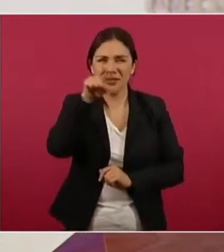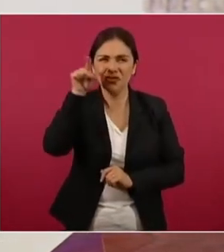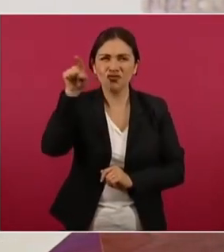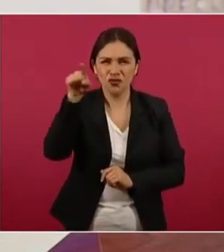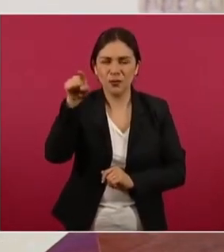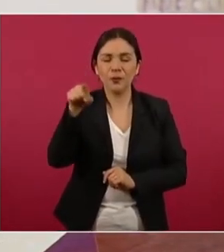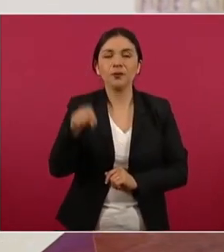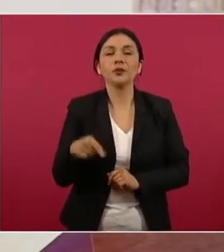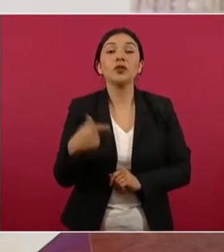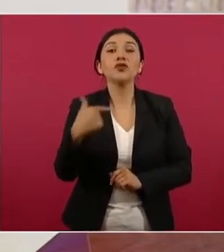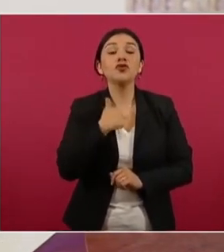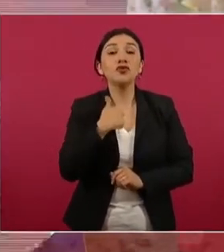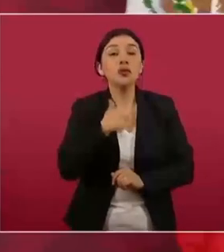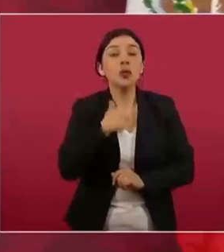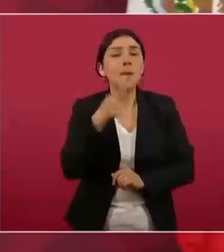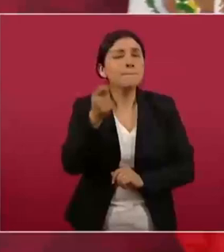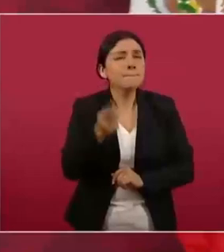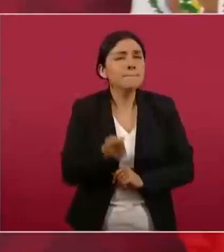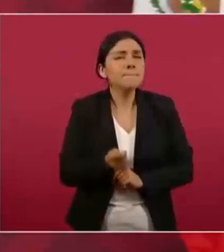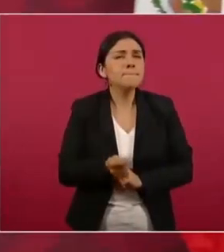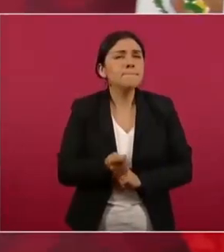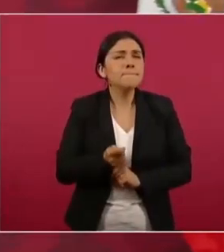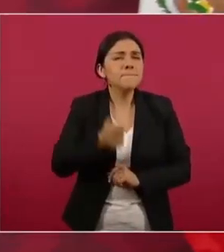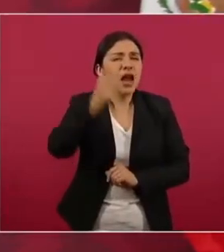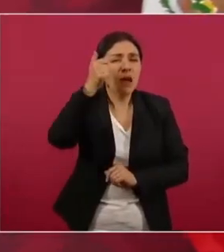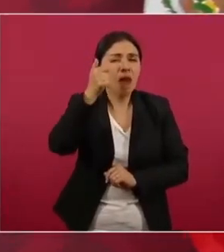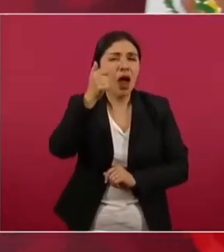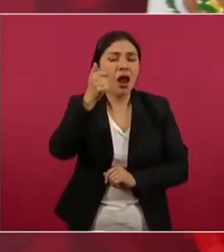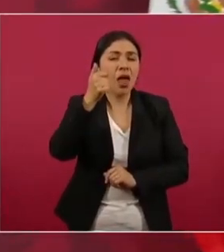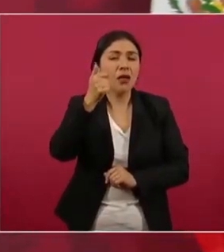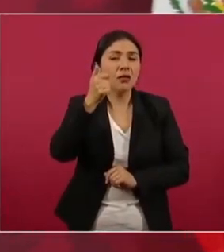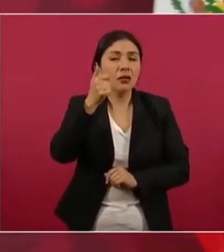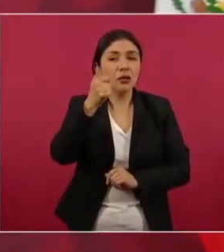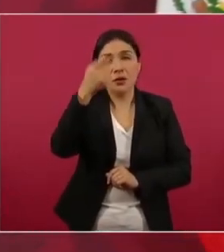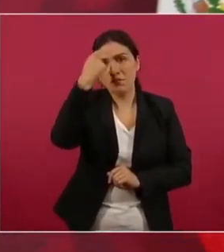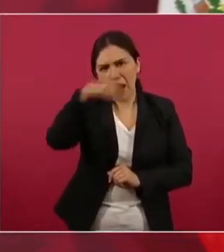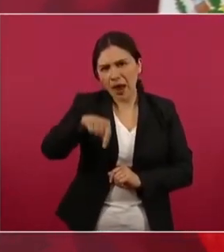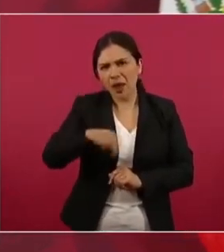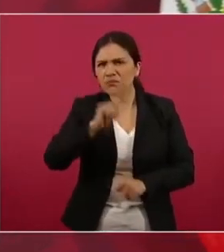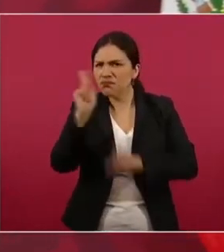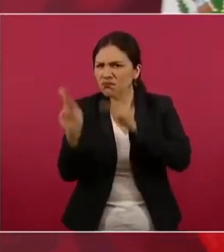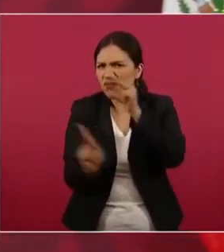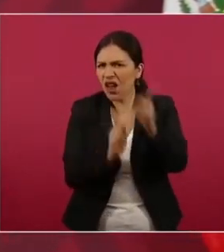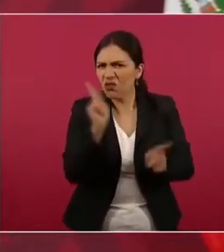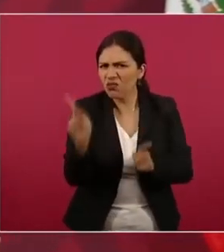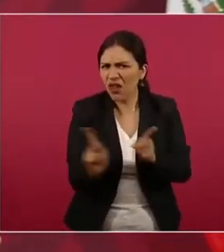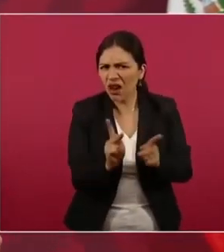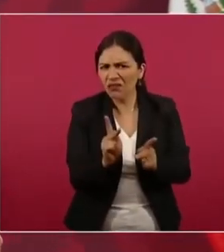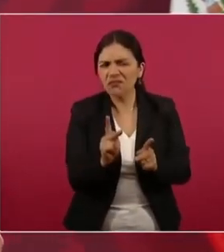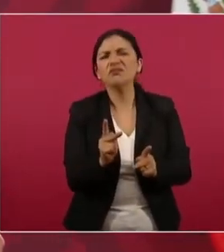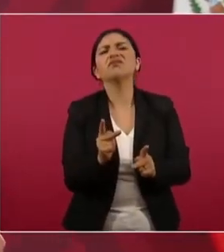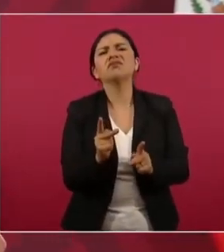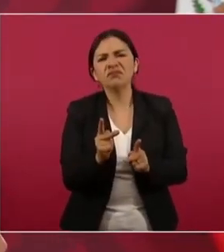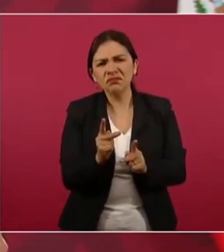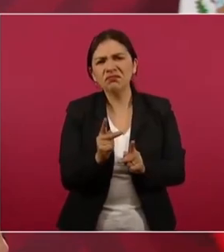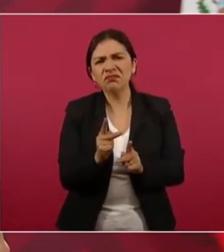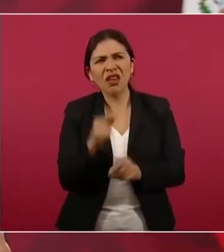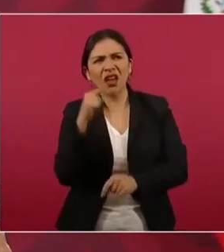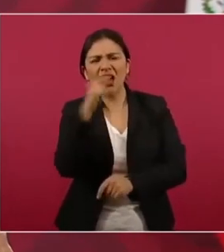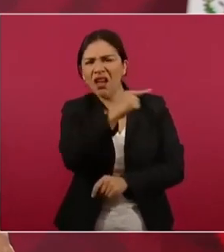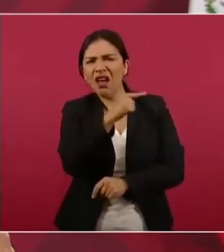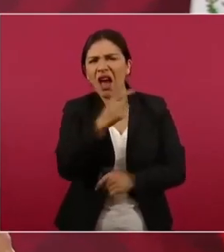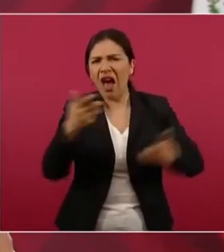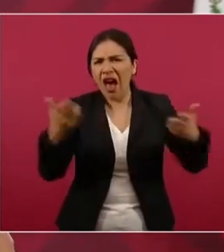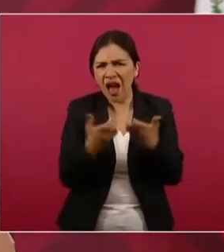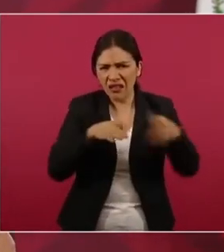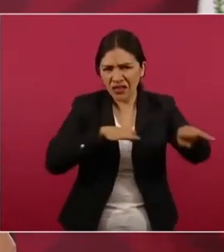fui de los primeros en cuestionar la política de seguridad.